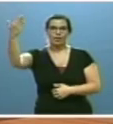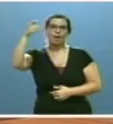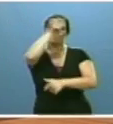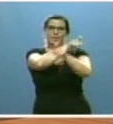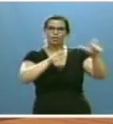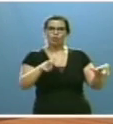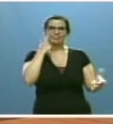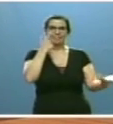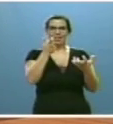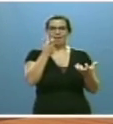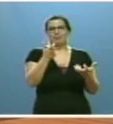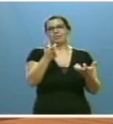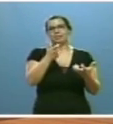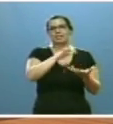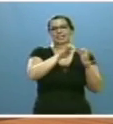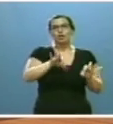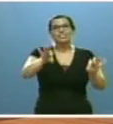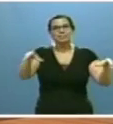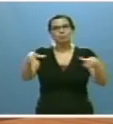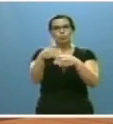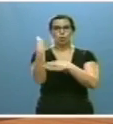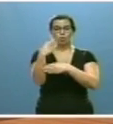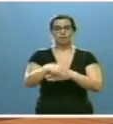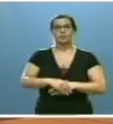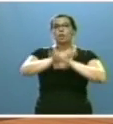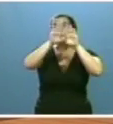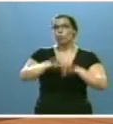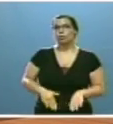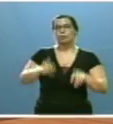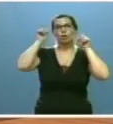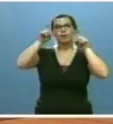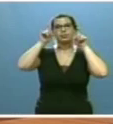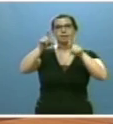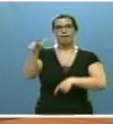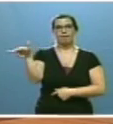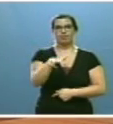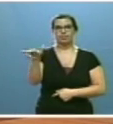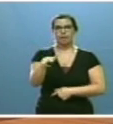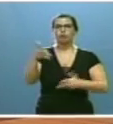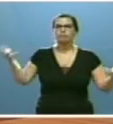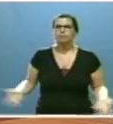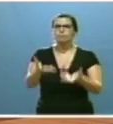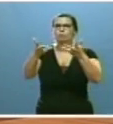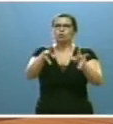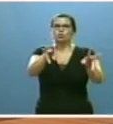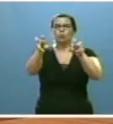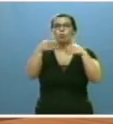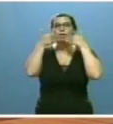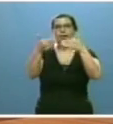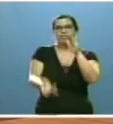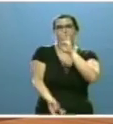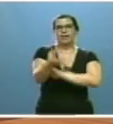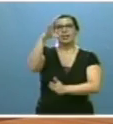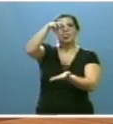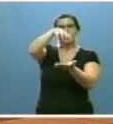los jóvenes. Y, por último, la enseñanza del español recibirá un nuevo impulso mediante la creación del